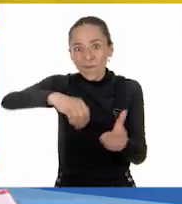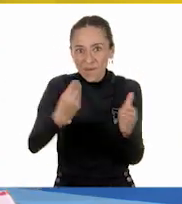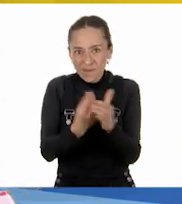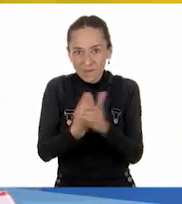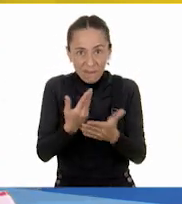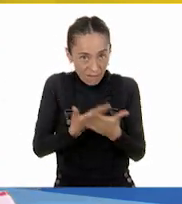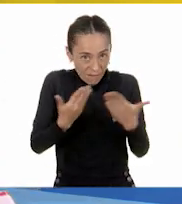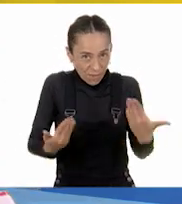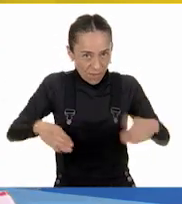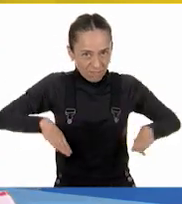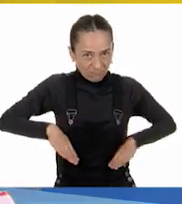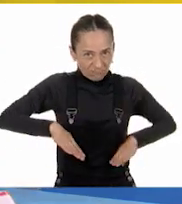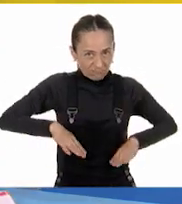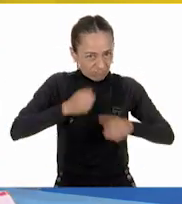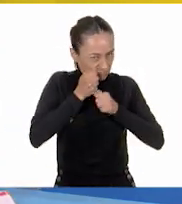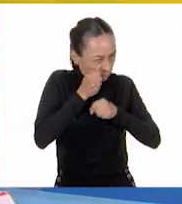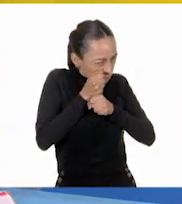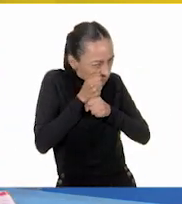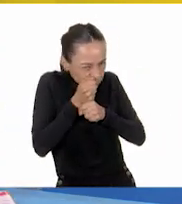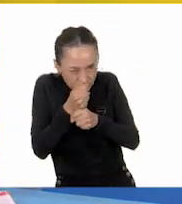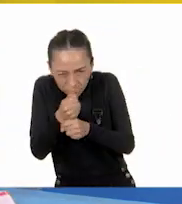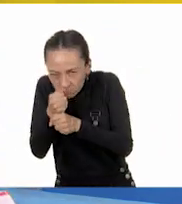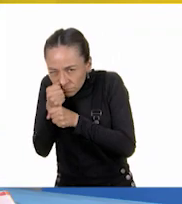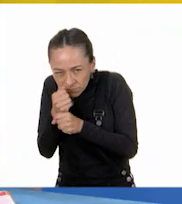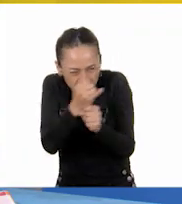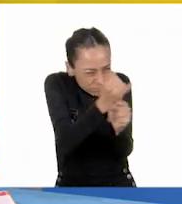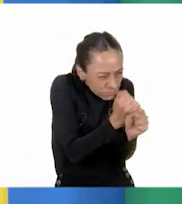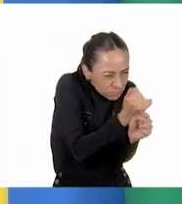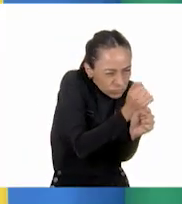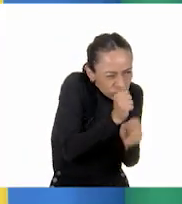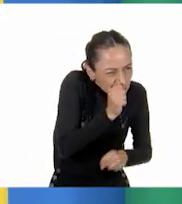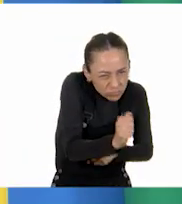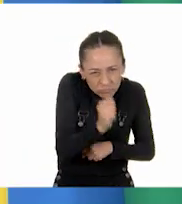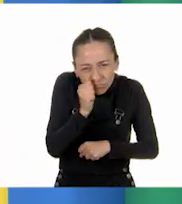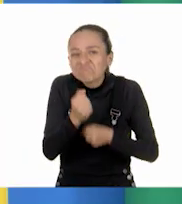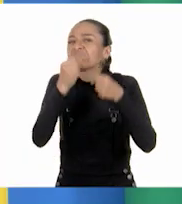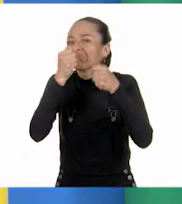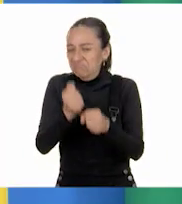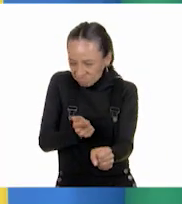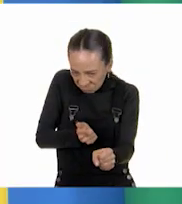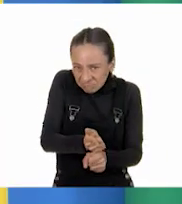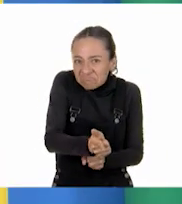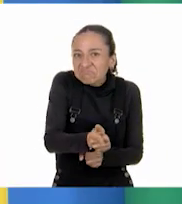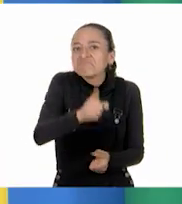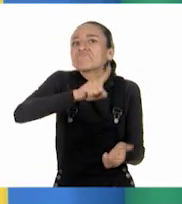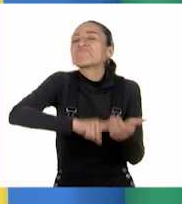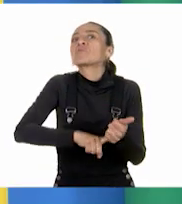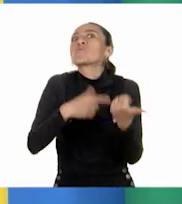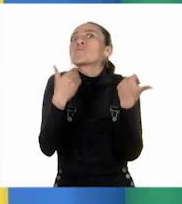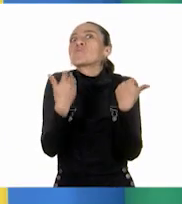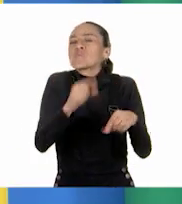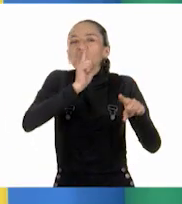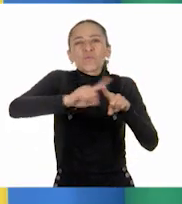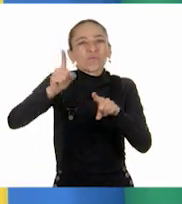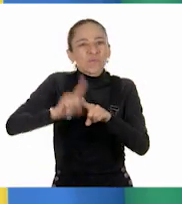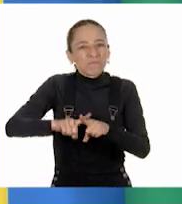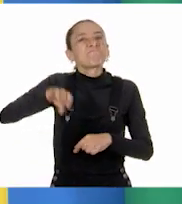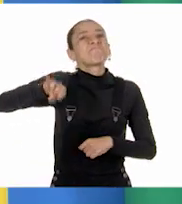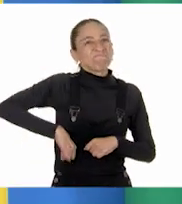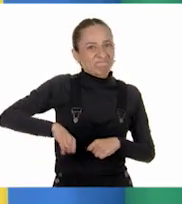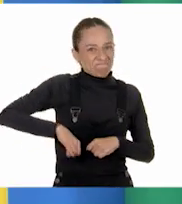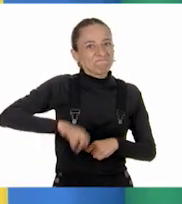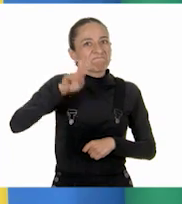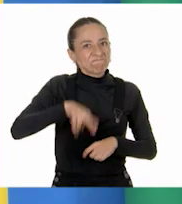esta ocasión encontraremos cosas muy interesantes. Entonces es muy, pero muy importante